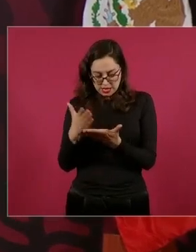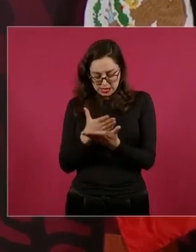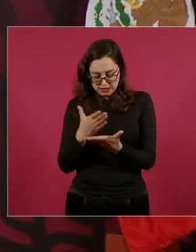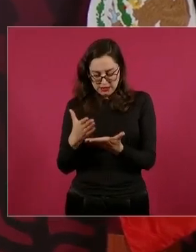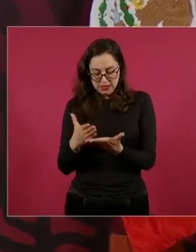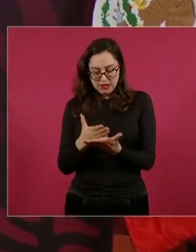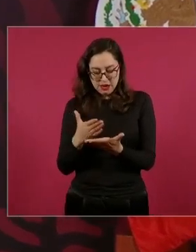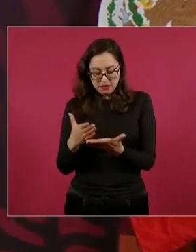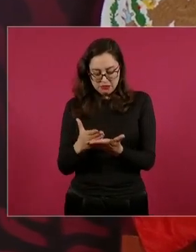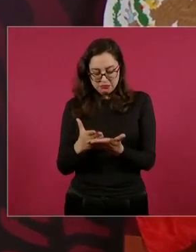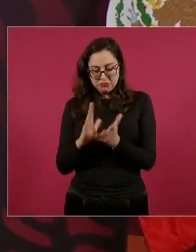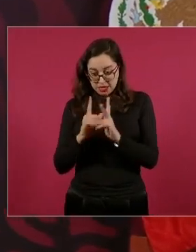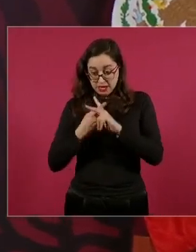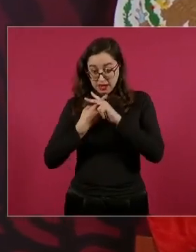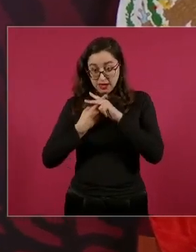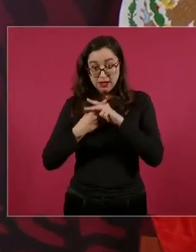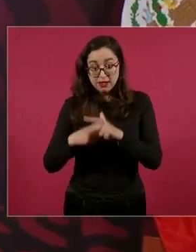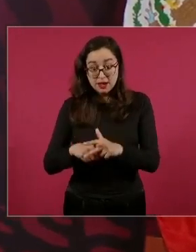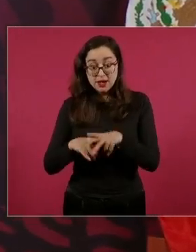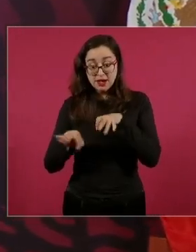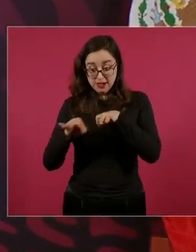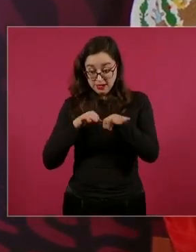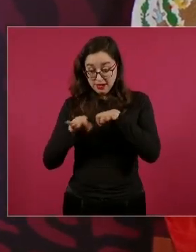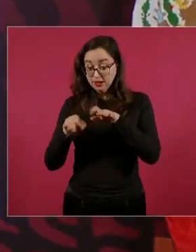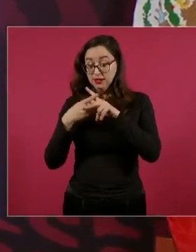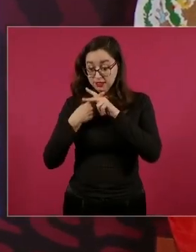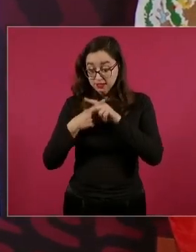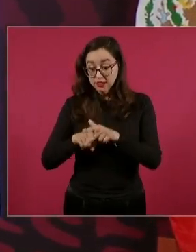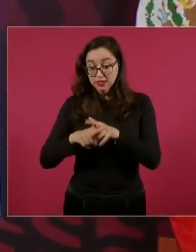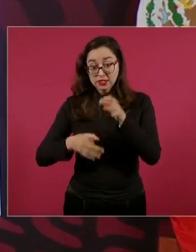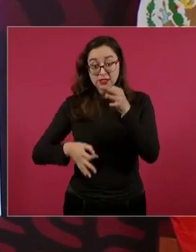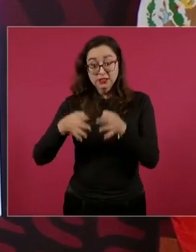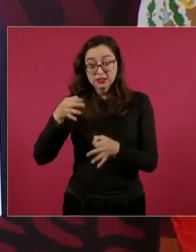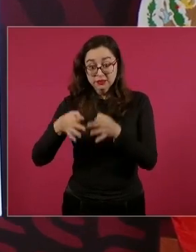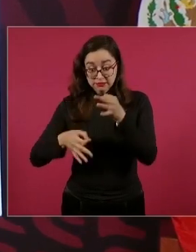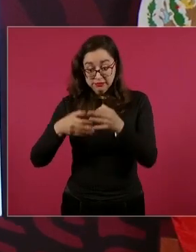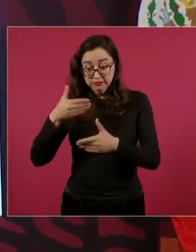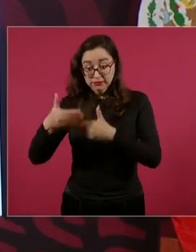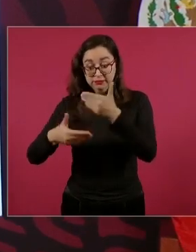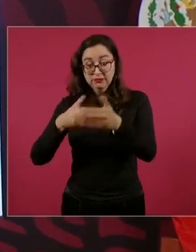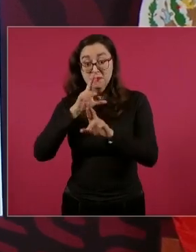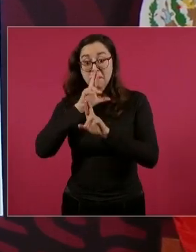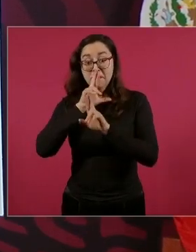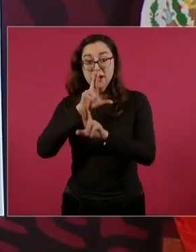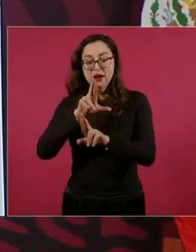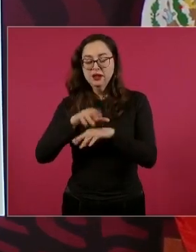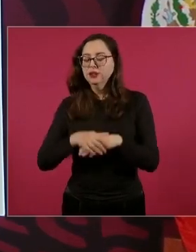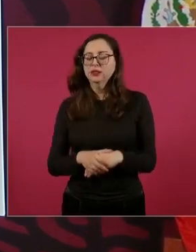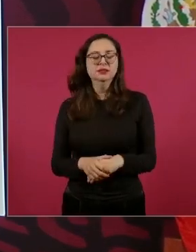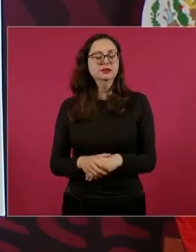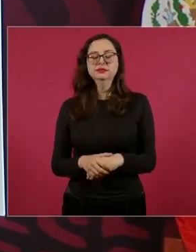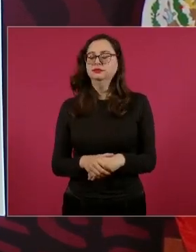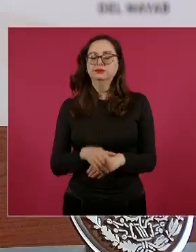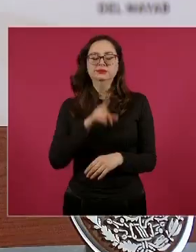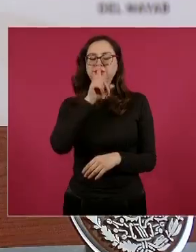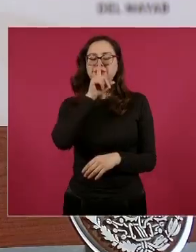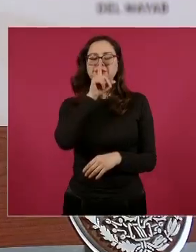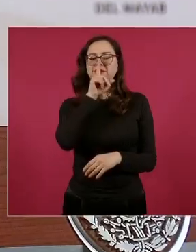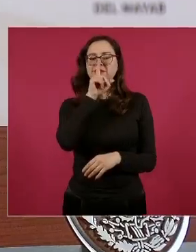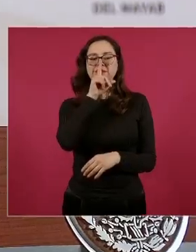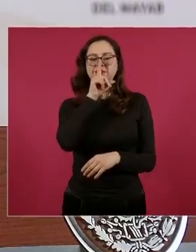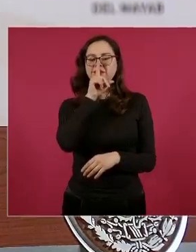estudiarlo para resolver si procedía